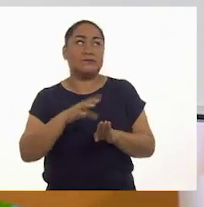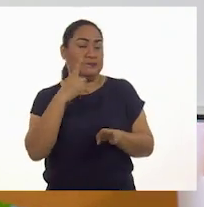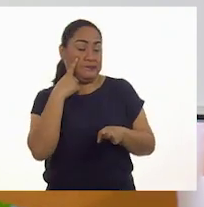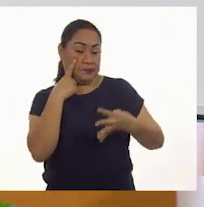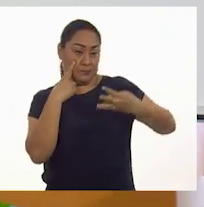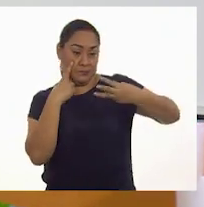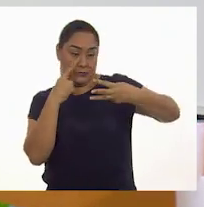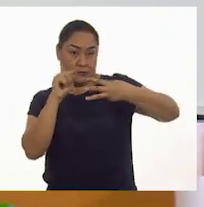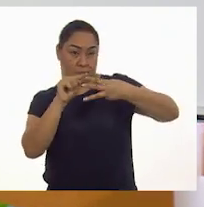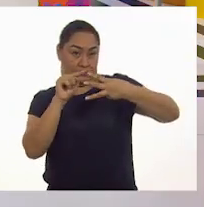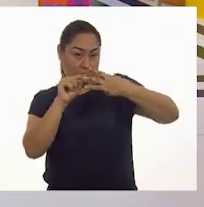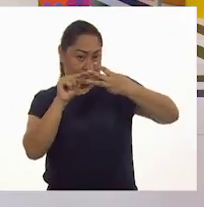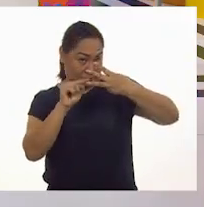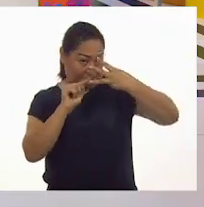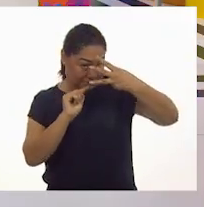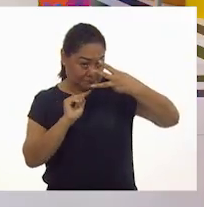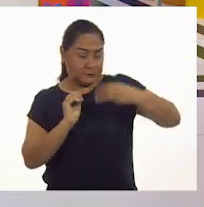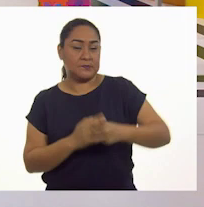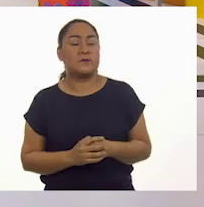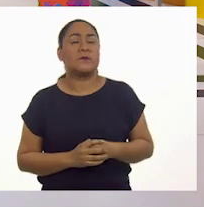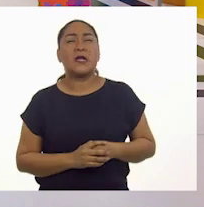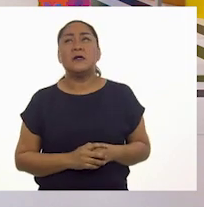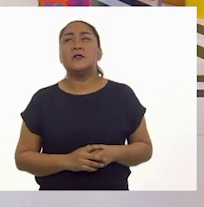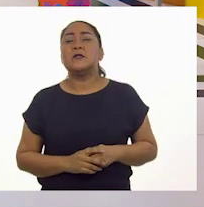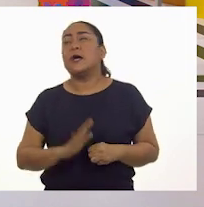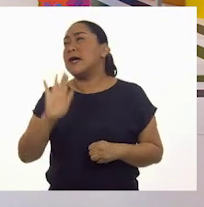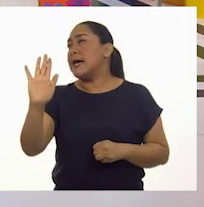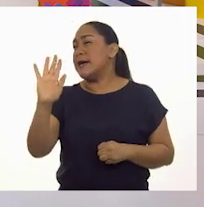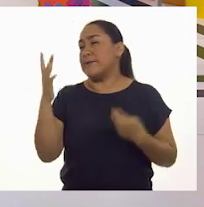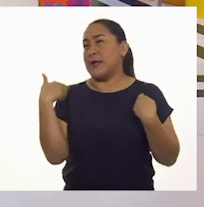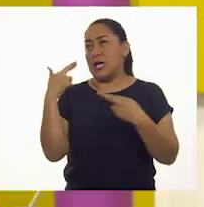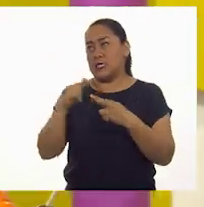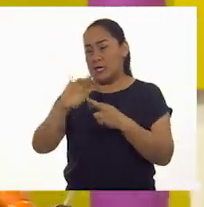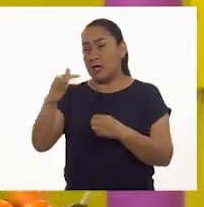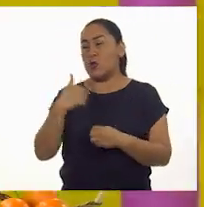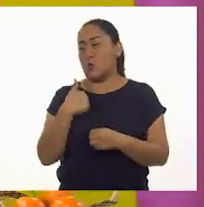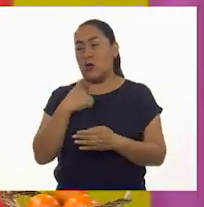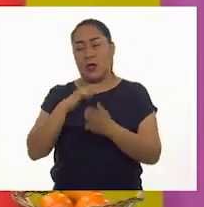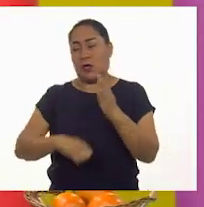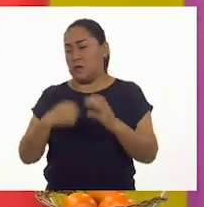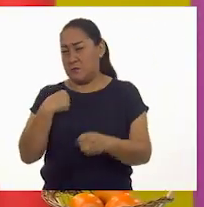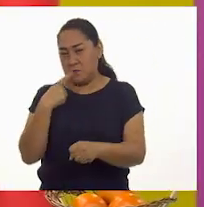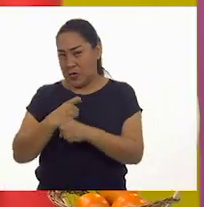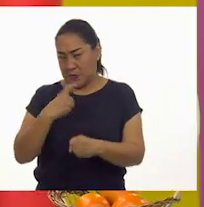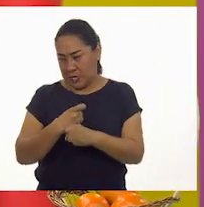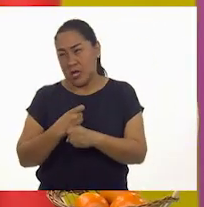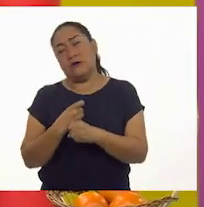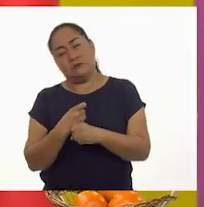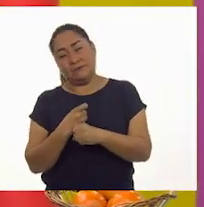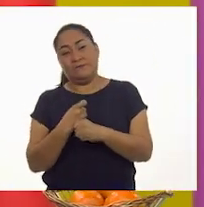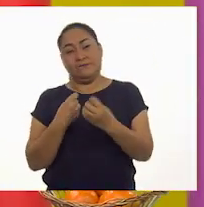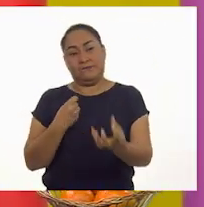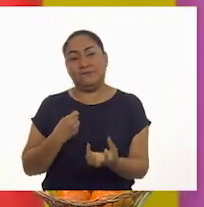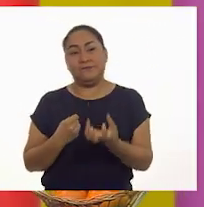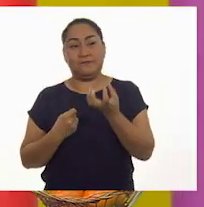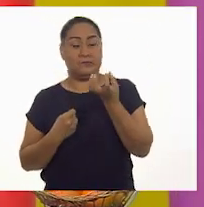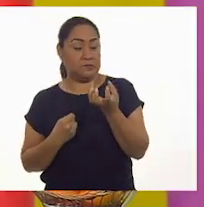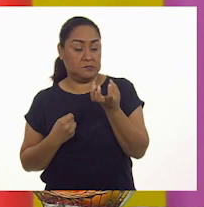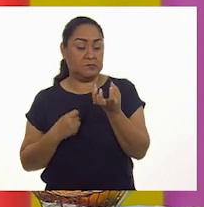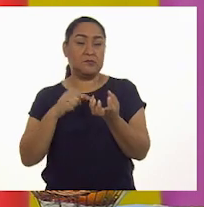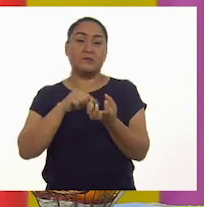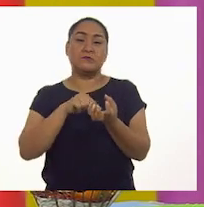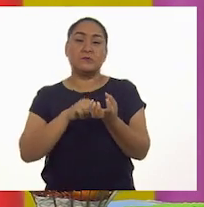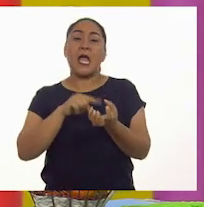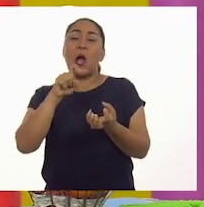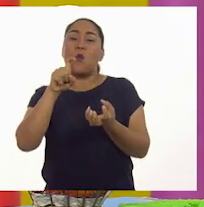A ver... El número uno, ¿cuál será? Yo lo primero que hago, maestra, es que, por ejemplo, tomo la mandarina y ya sea que la ponga en una